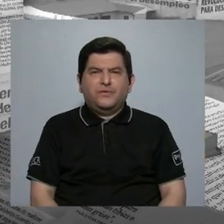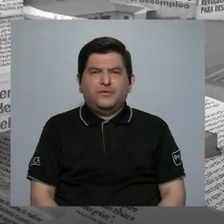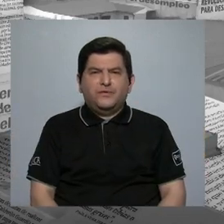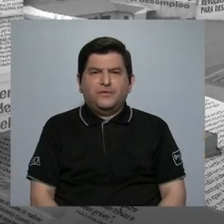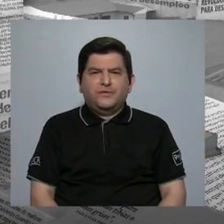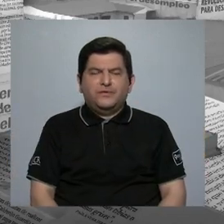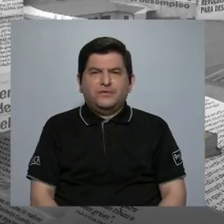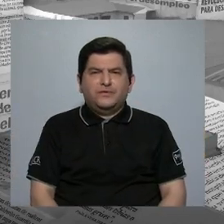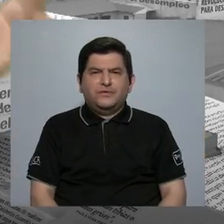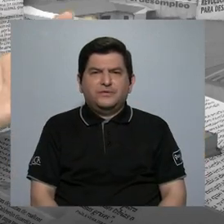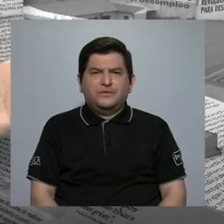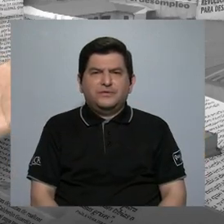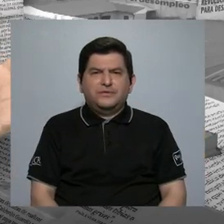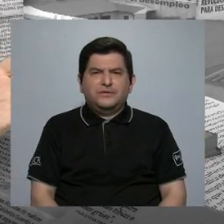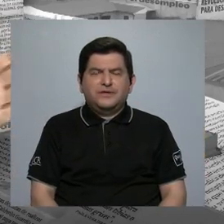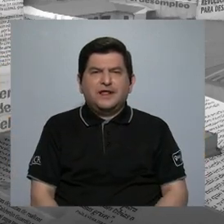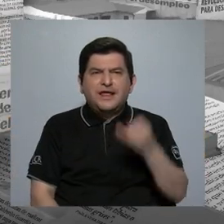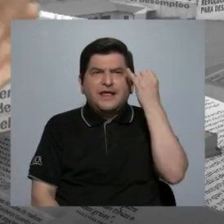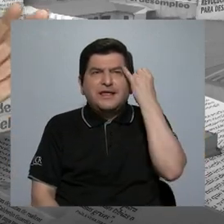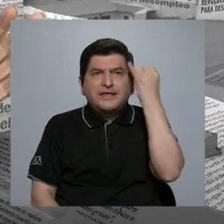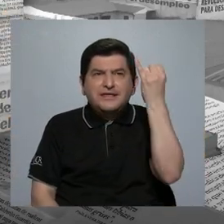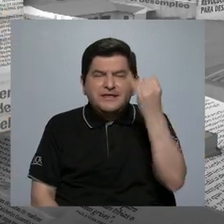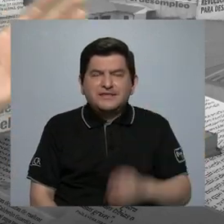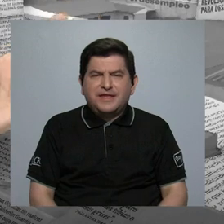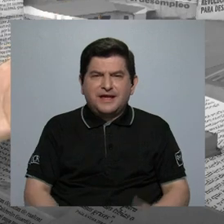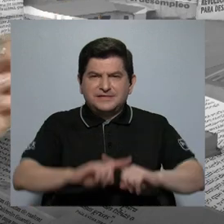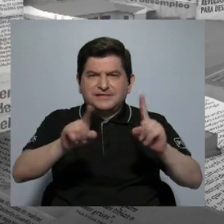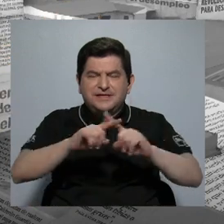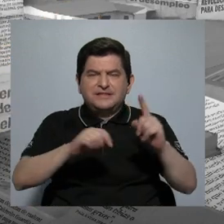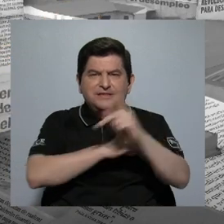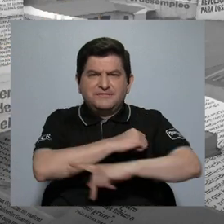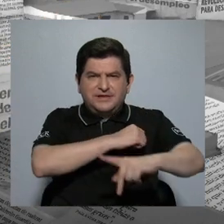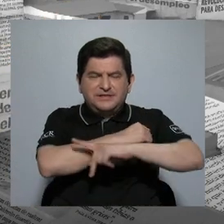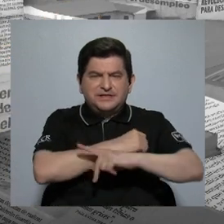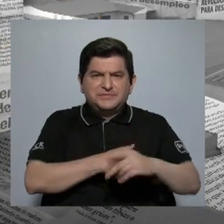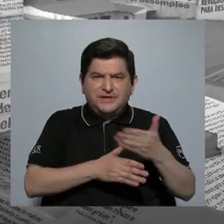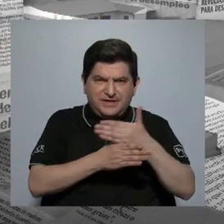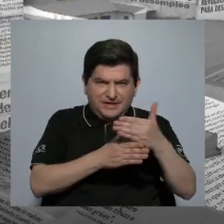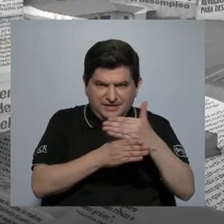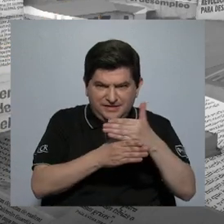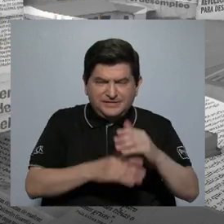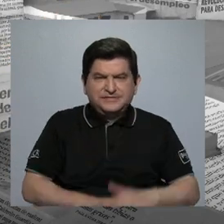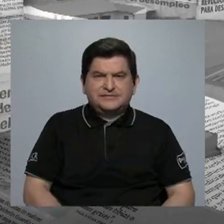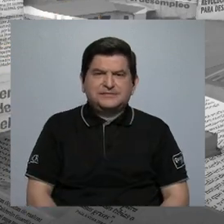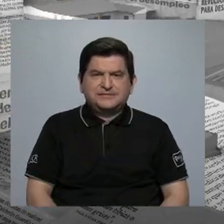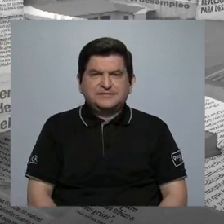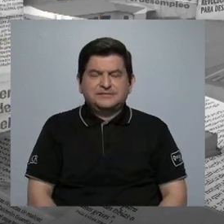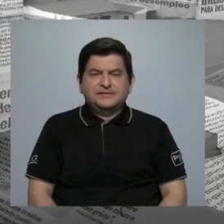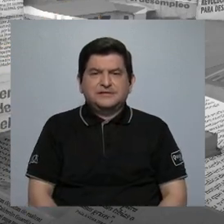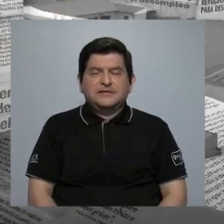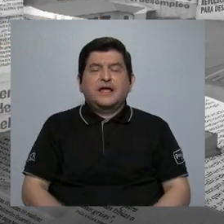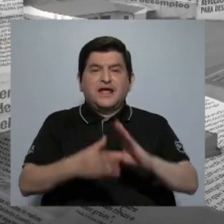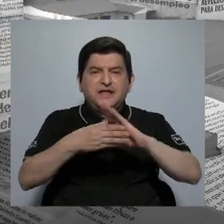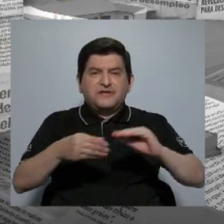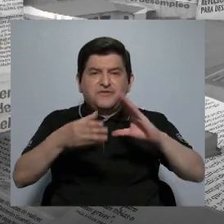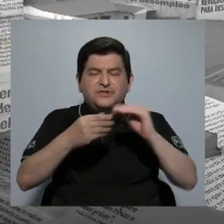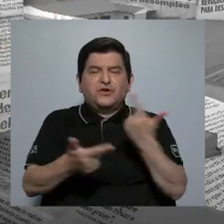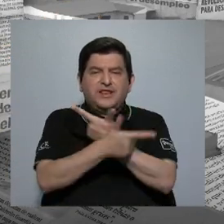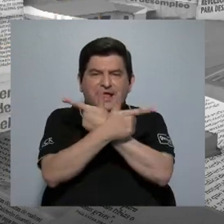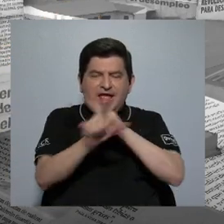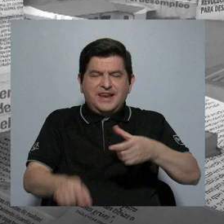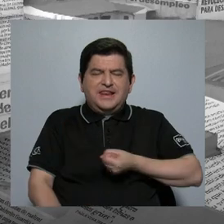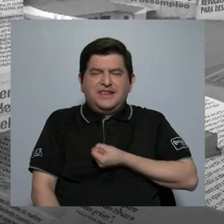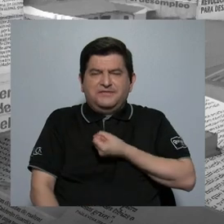que deberían compartirse en los diferentes países, al menos por la Relatoría de la